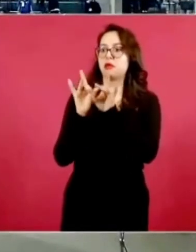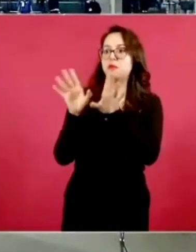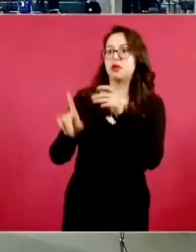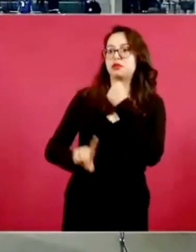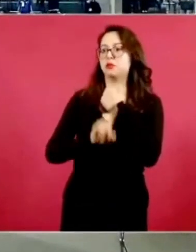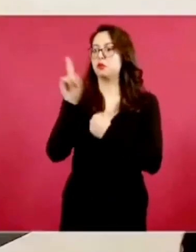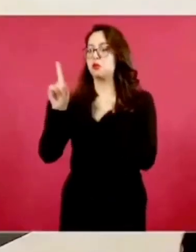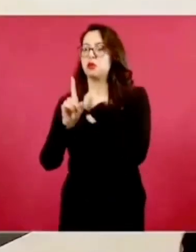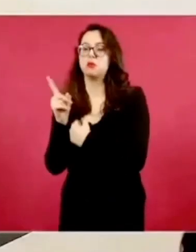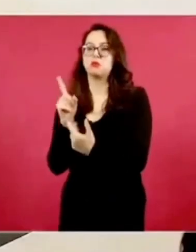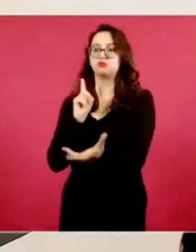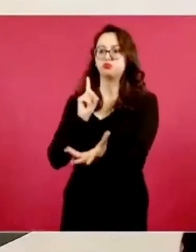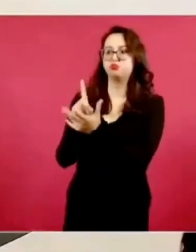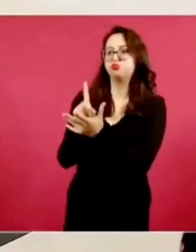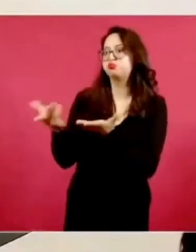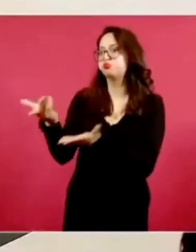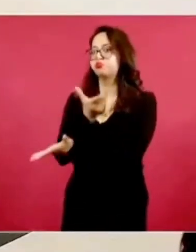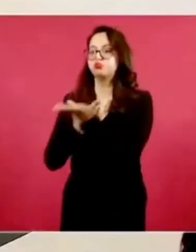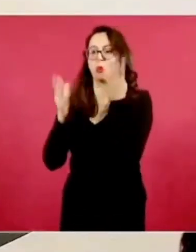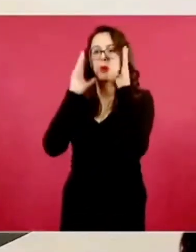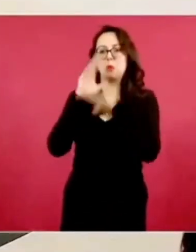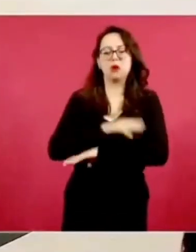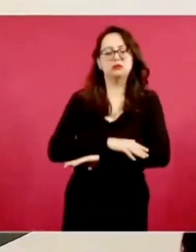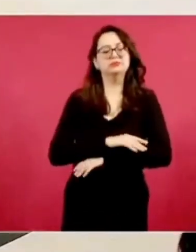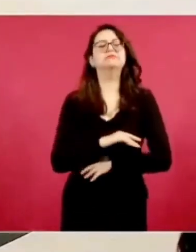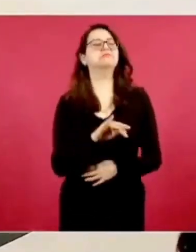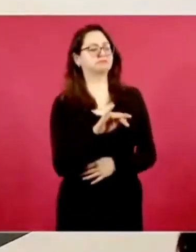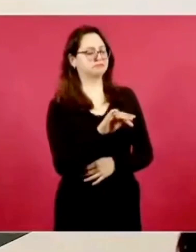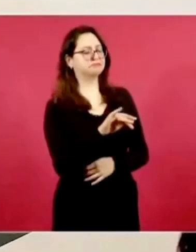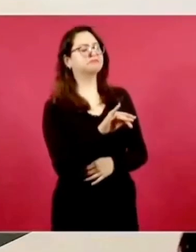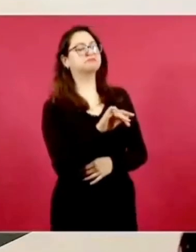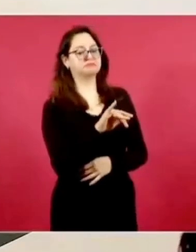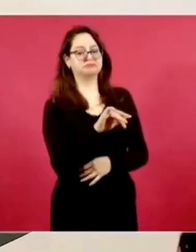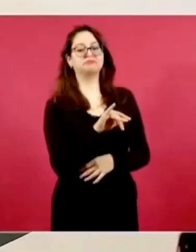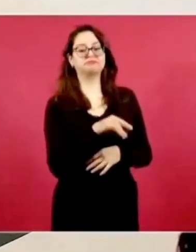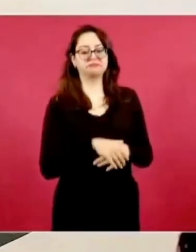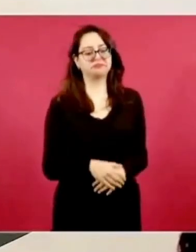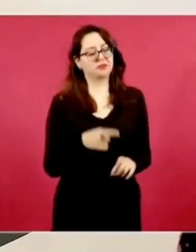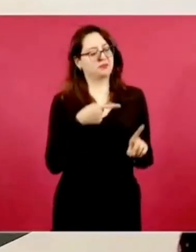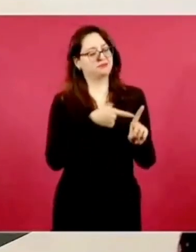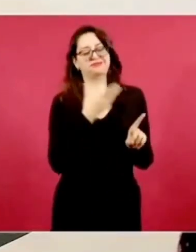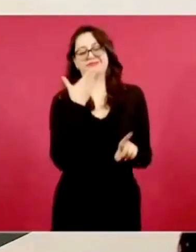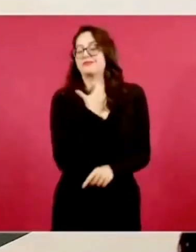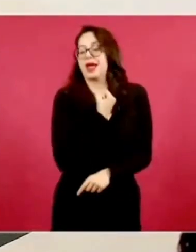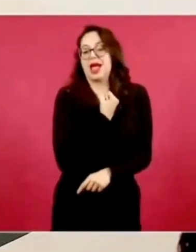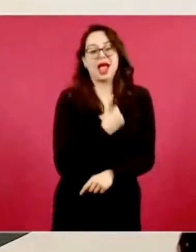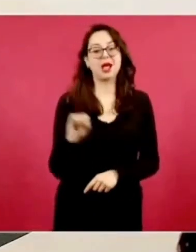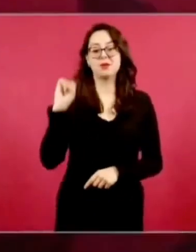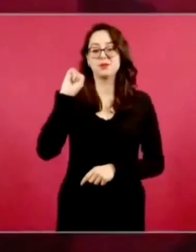Sí, sí, pero le da para eso y para más, sea, es un buen cuadro.